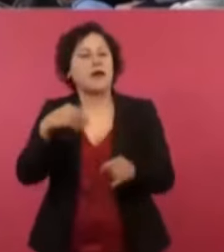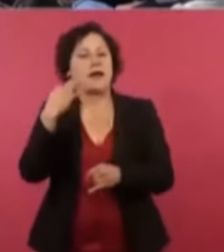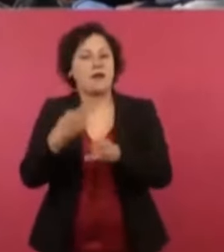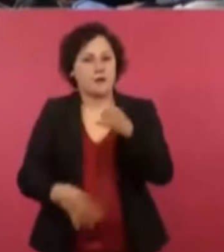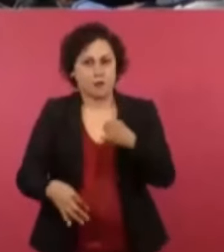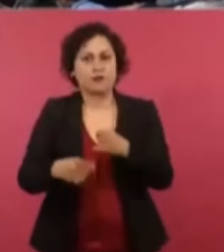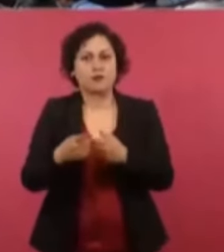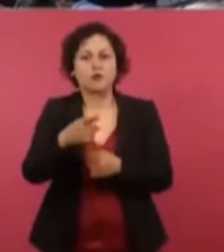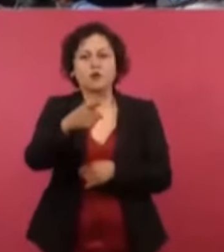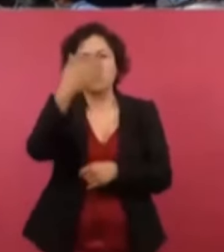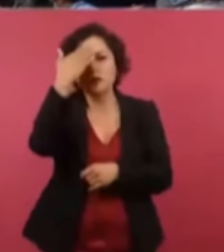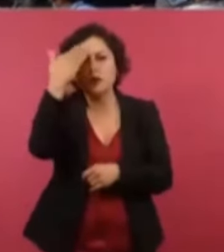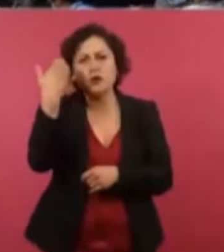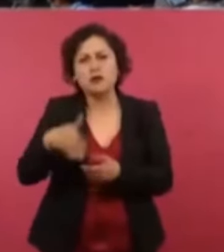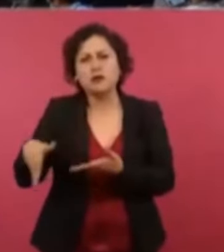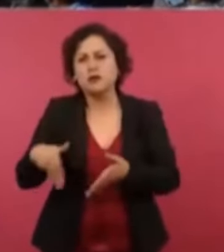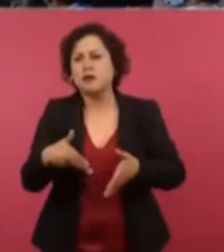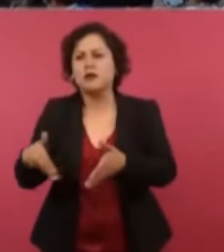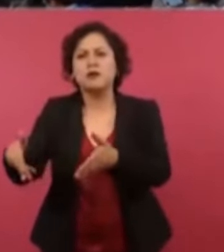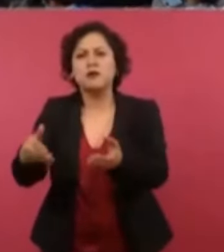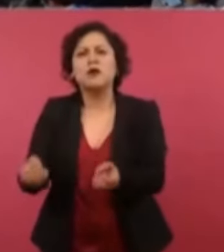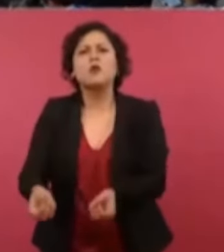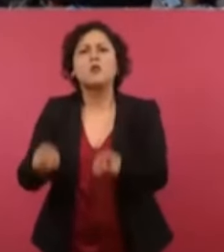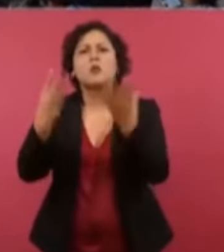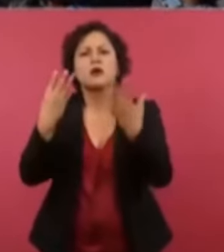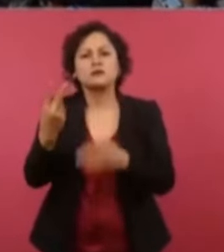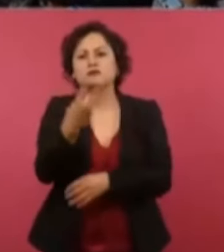como doscientos cincuenta,